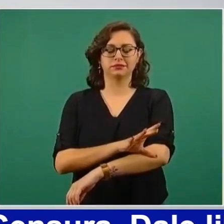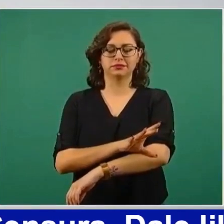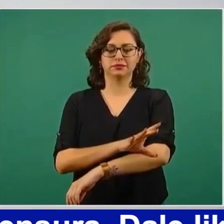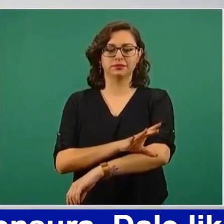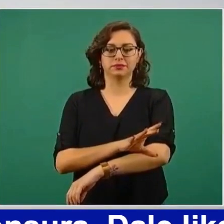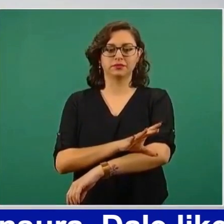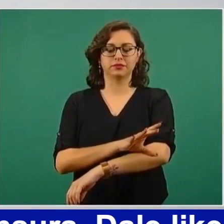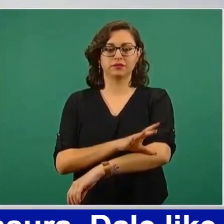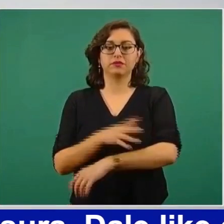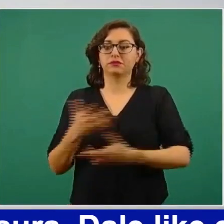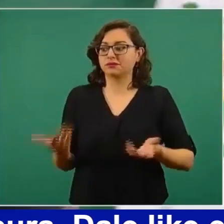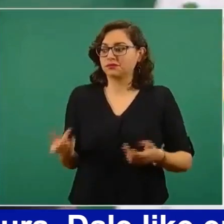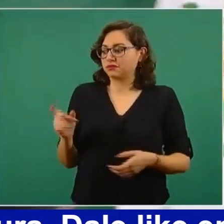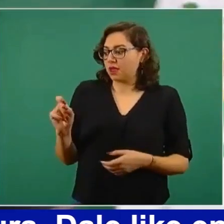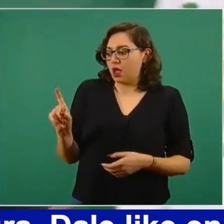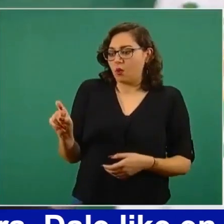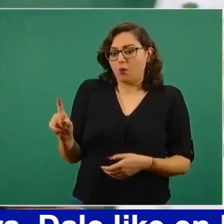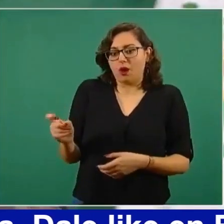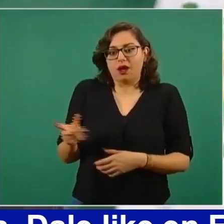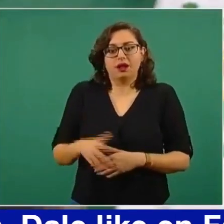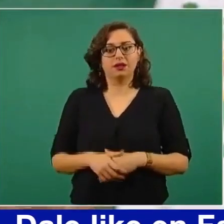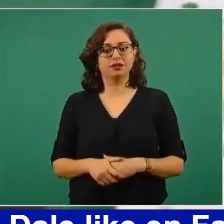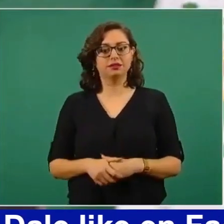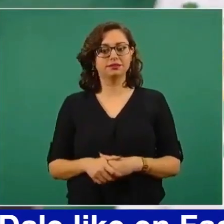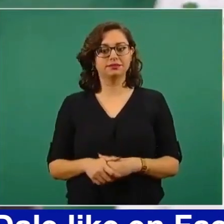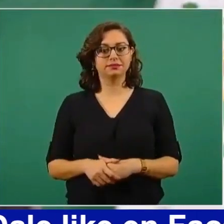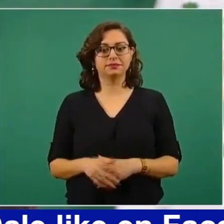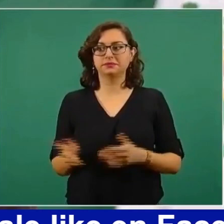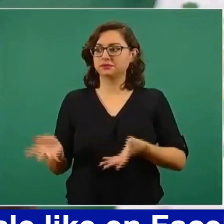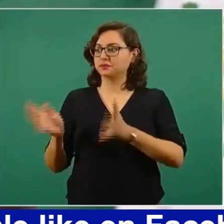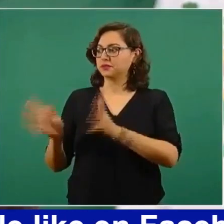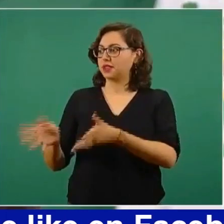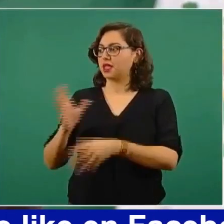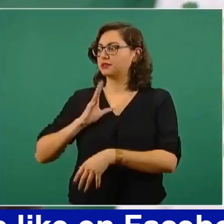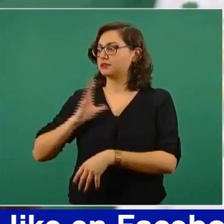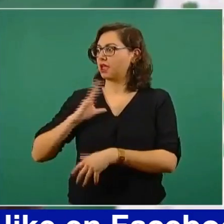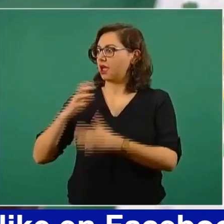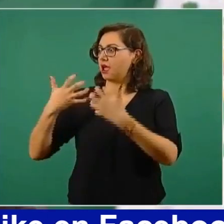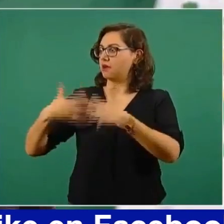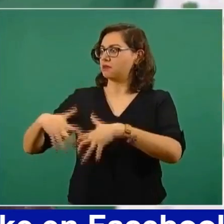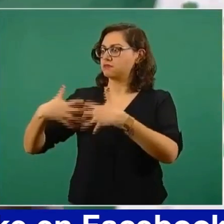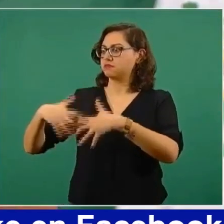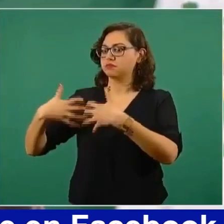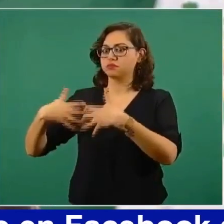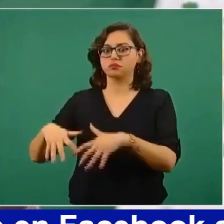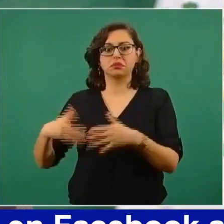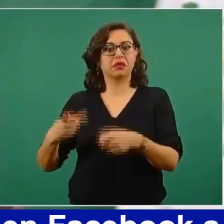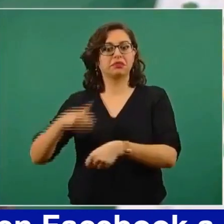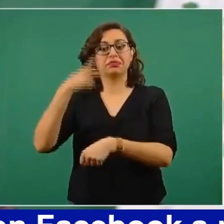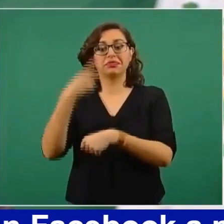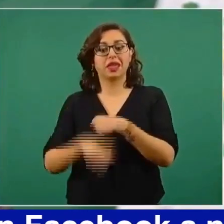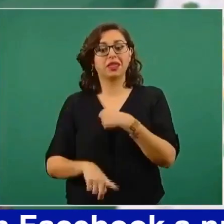Ese es el fondo del debate y como los jueces se crearon para eso,